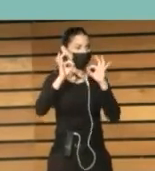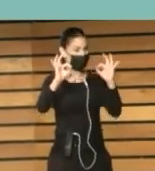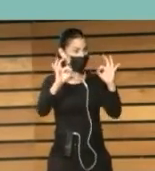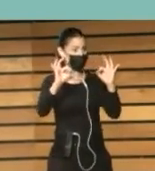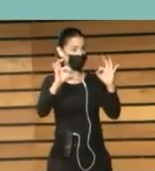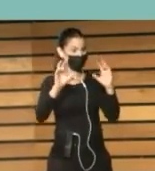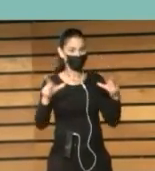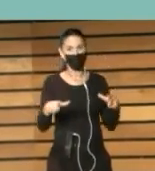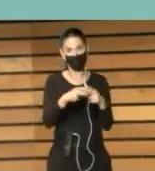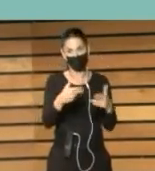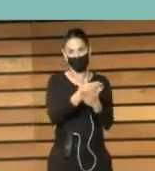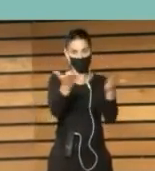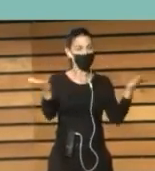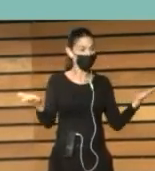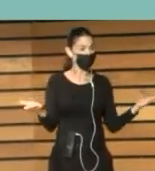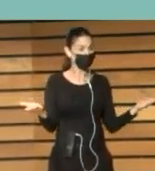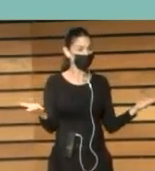sociedad